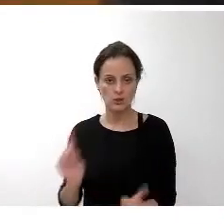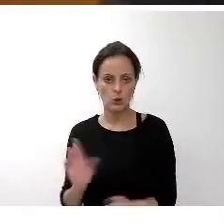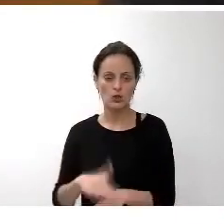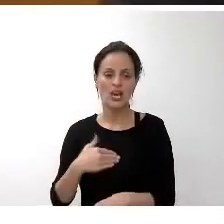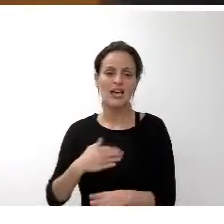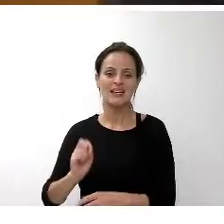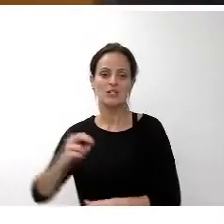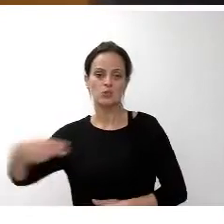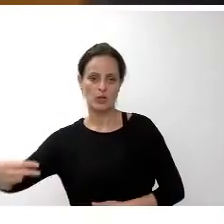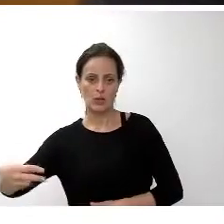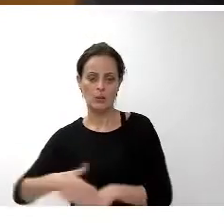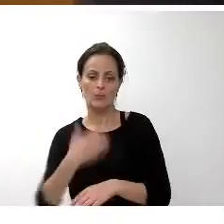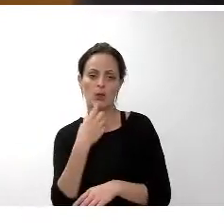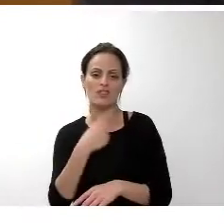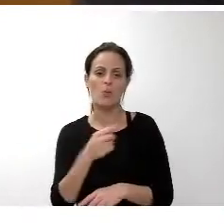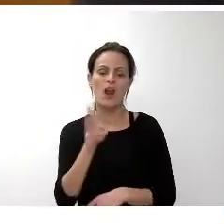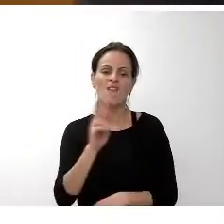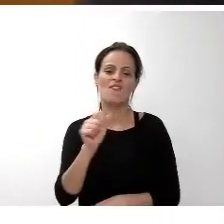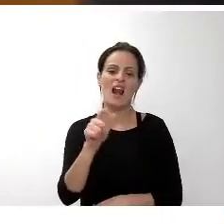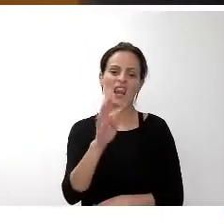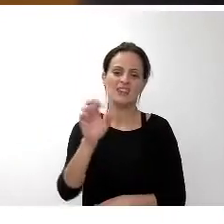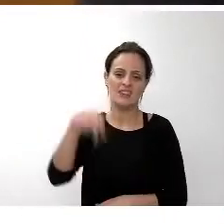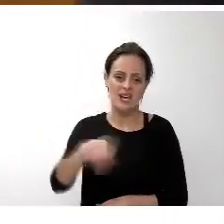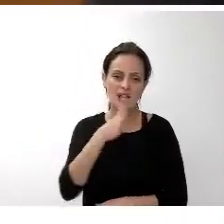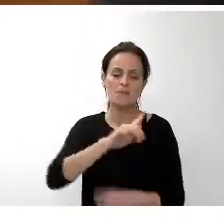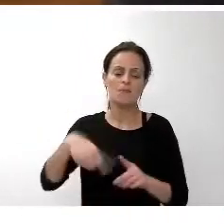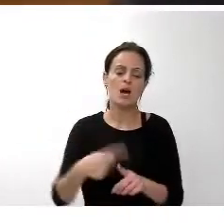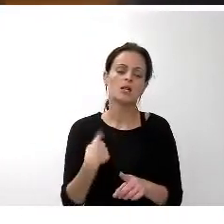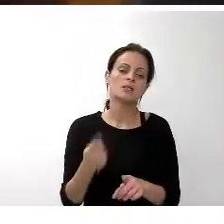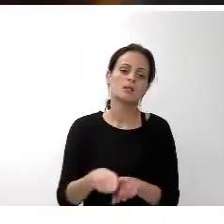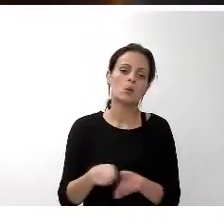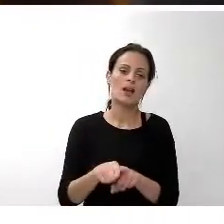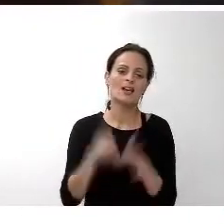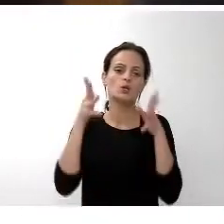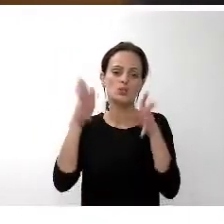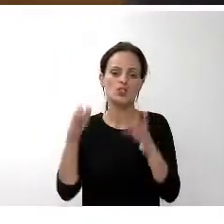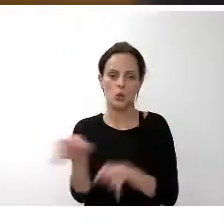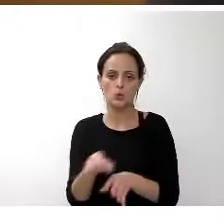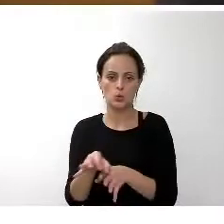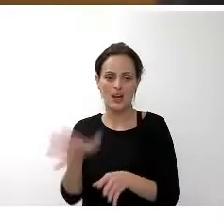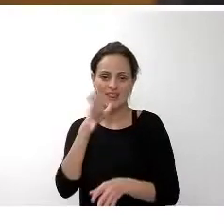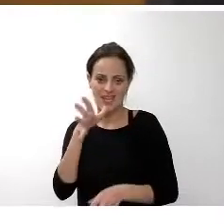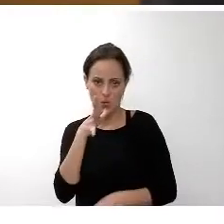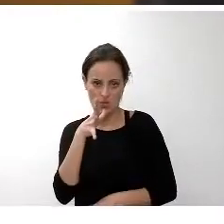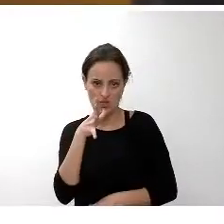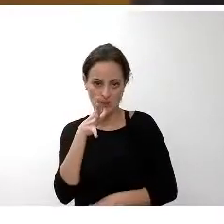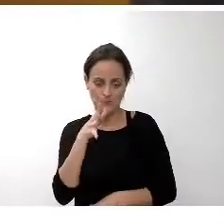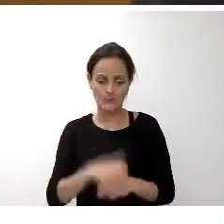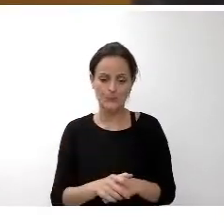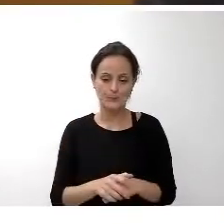la empresa Valtén y el Consejo Insular de Agua, y Gesta, perdón. A su vez, también,